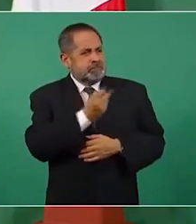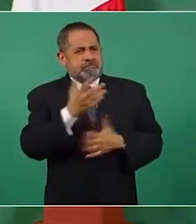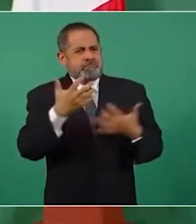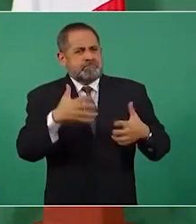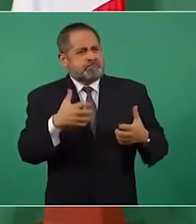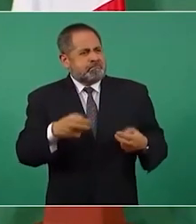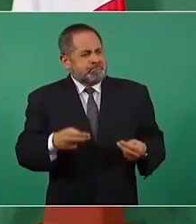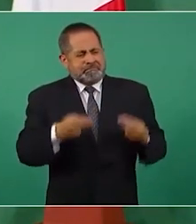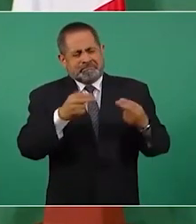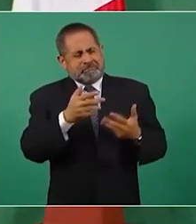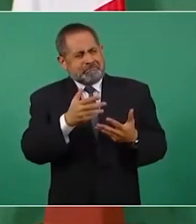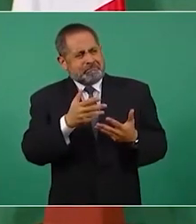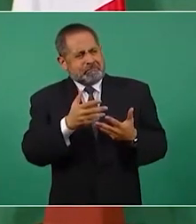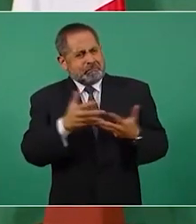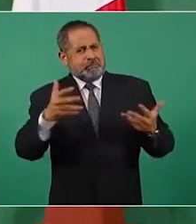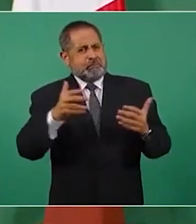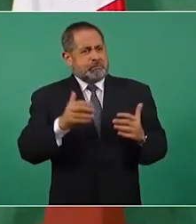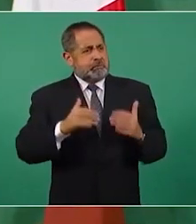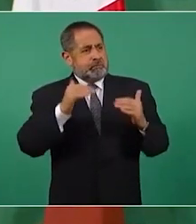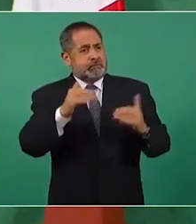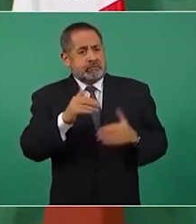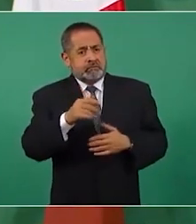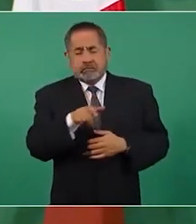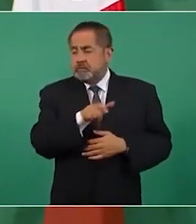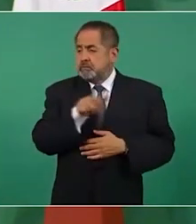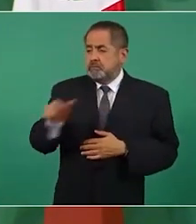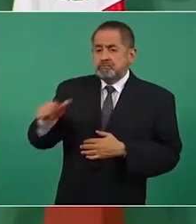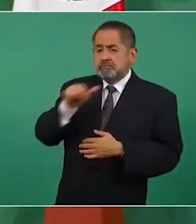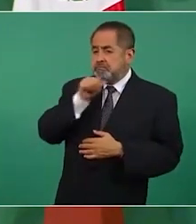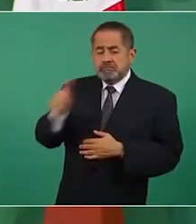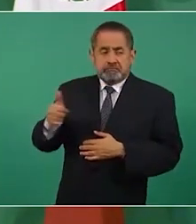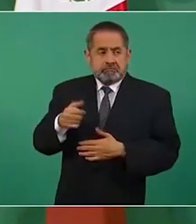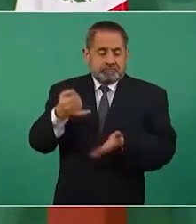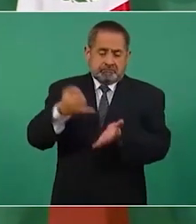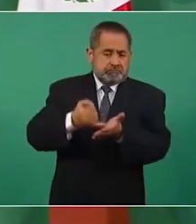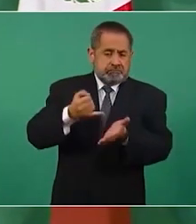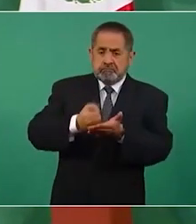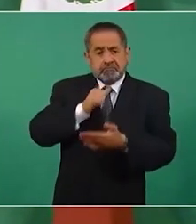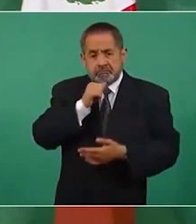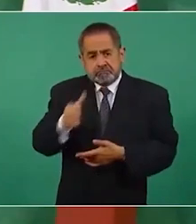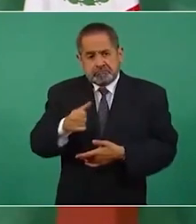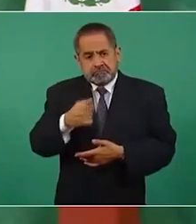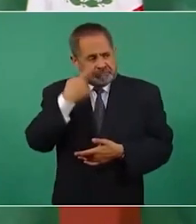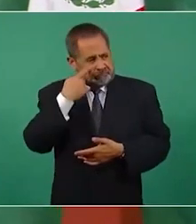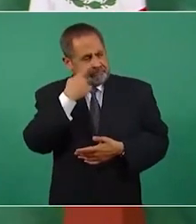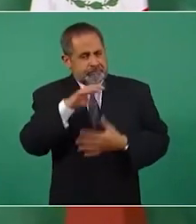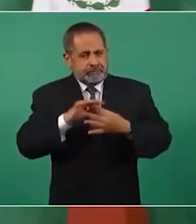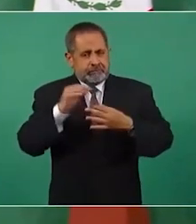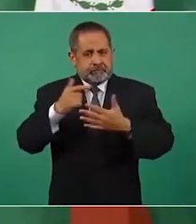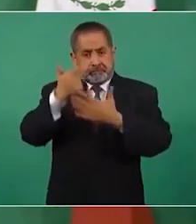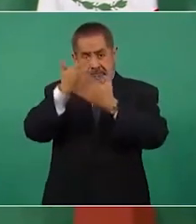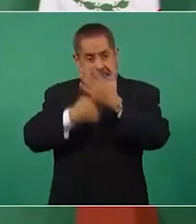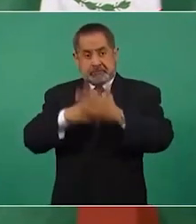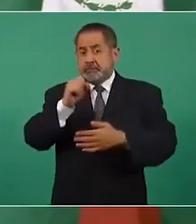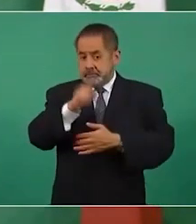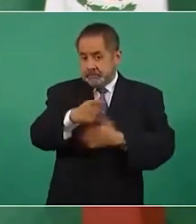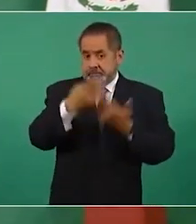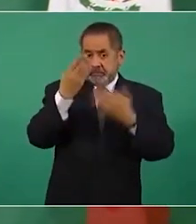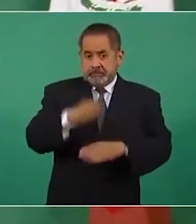pagaban impuestos o que les condonaban los impuestos para que vean que están los bancos.